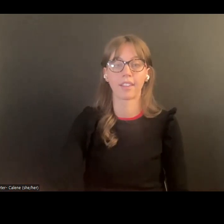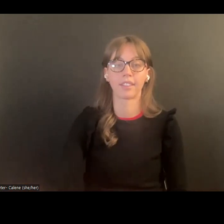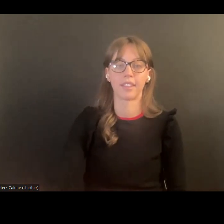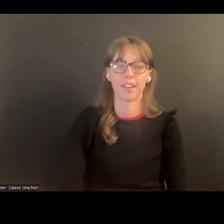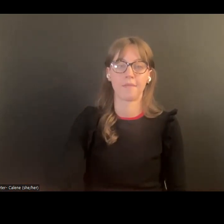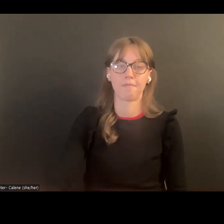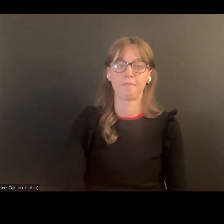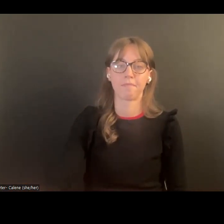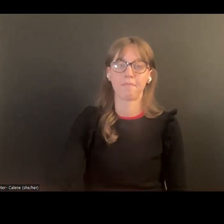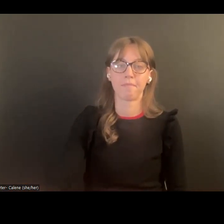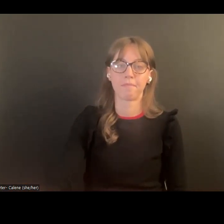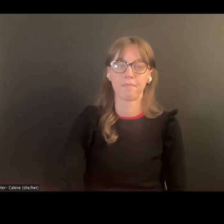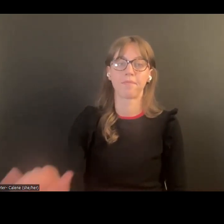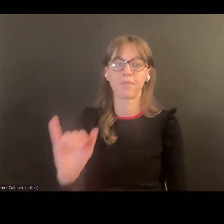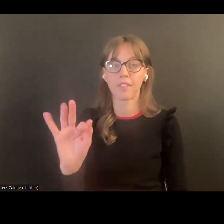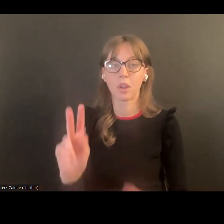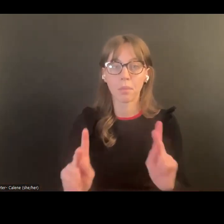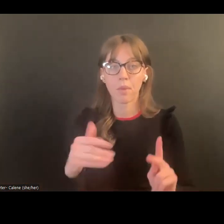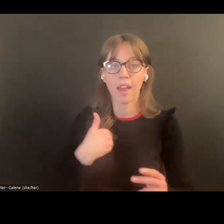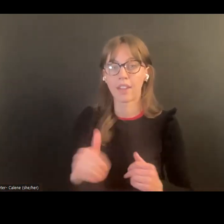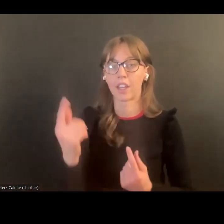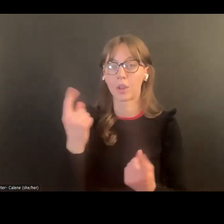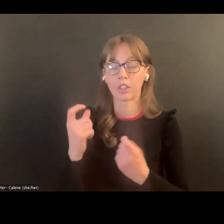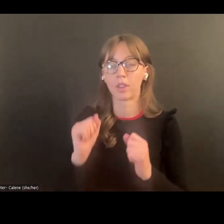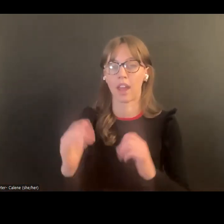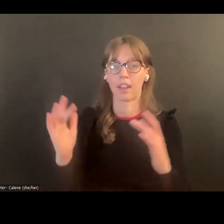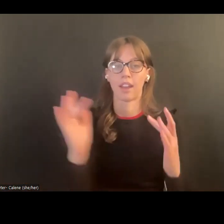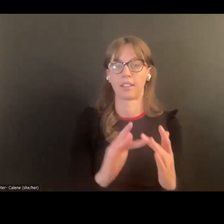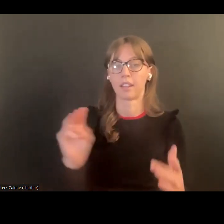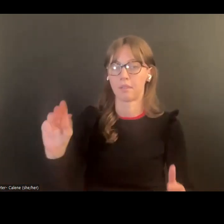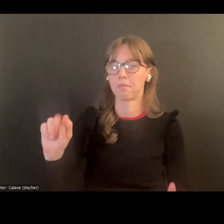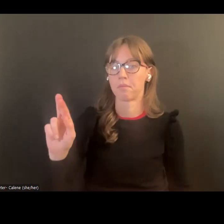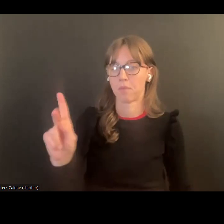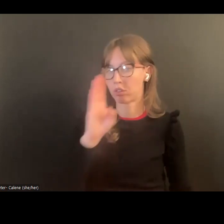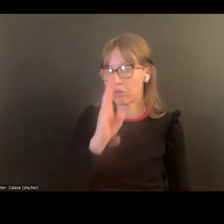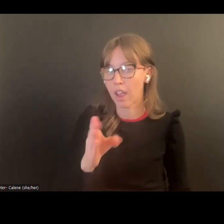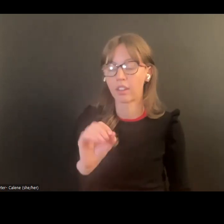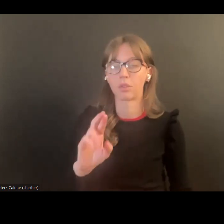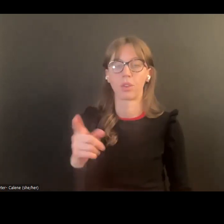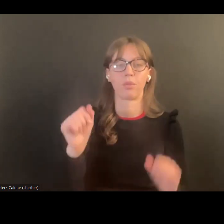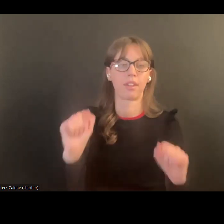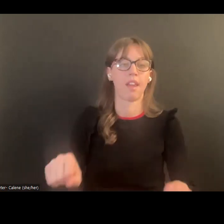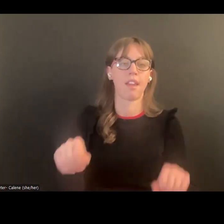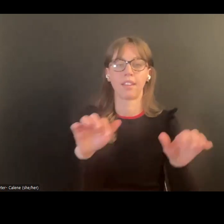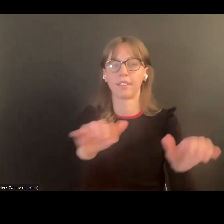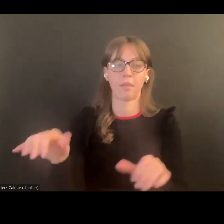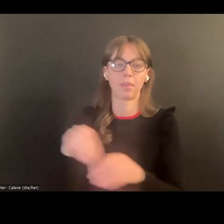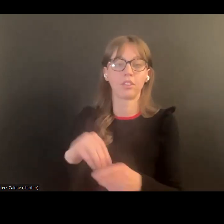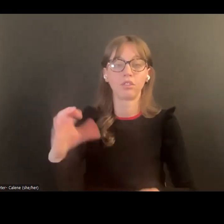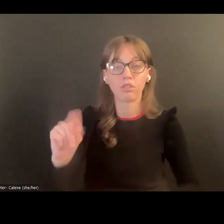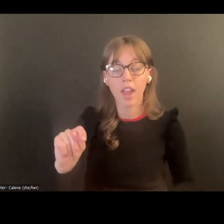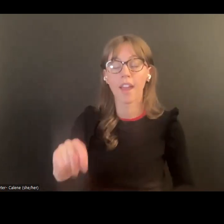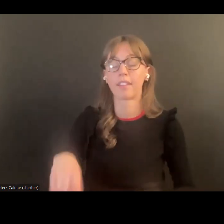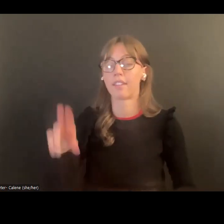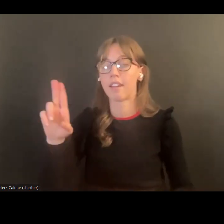muy bien tenemos agradecimiento en el chat si alguien tiene alguna pregunta de nuevo pueden contactar a Mark directamente o puede